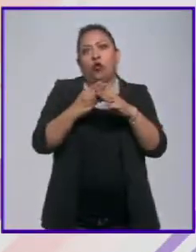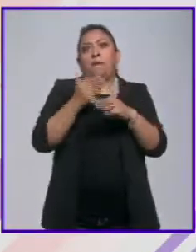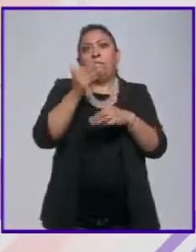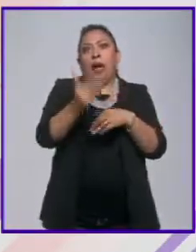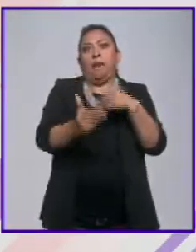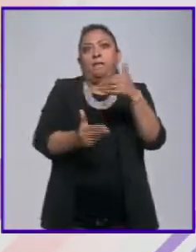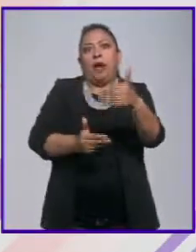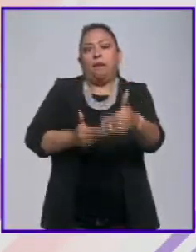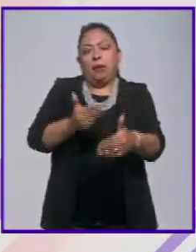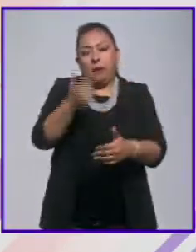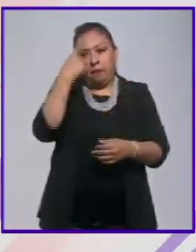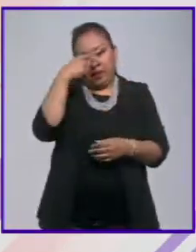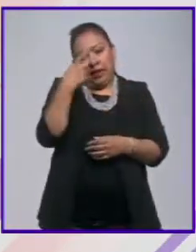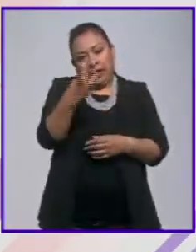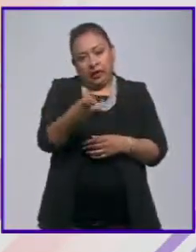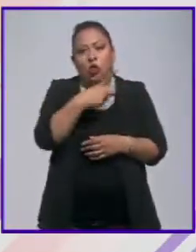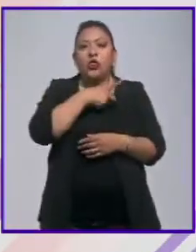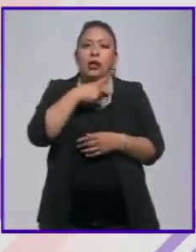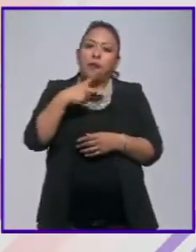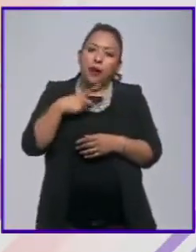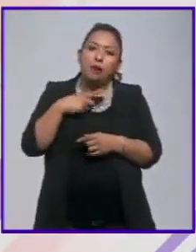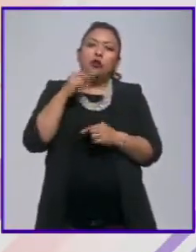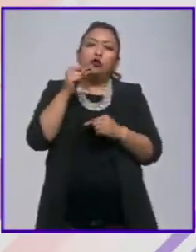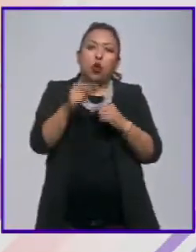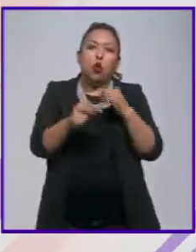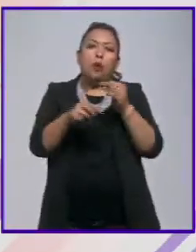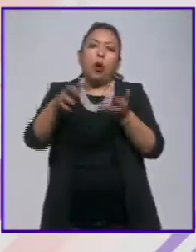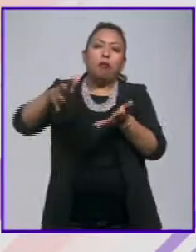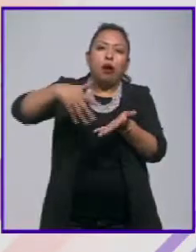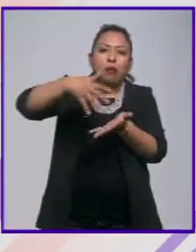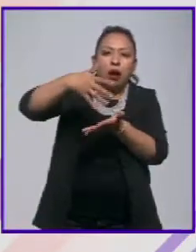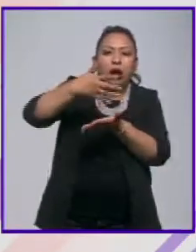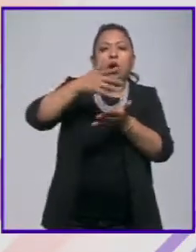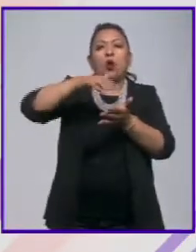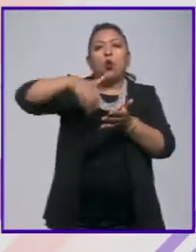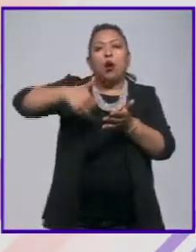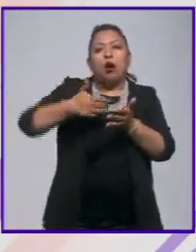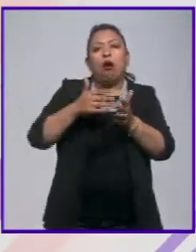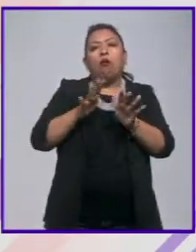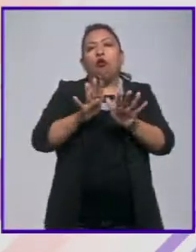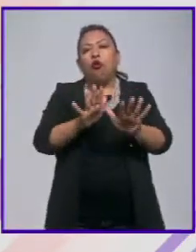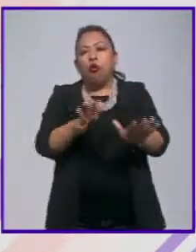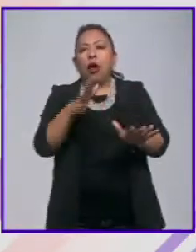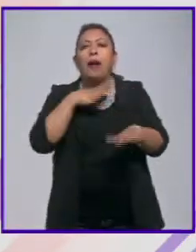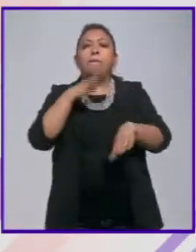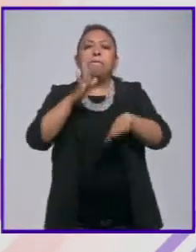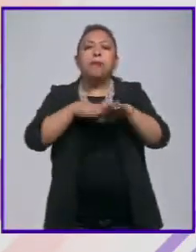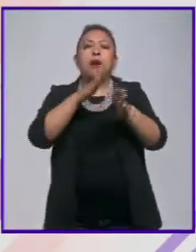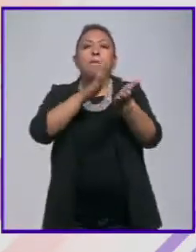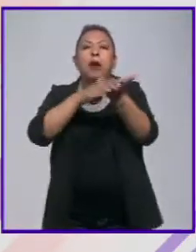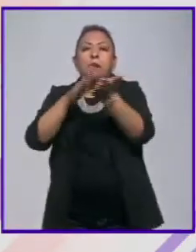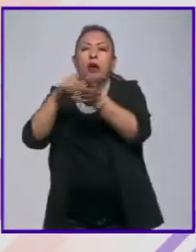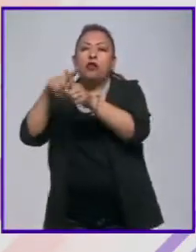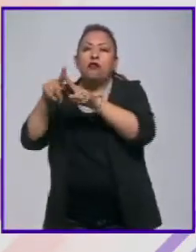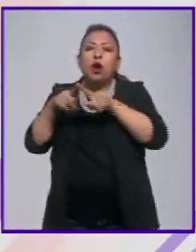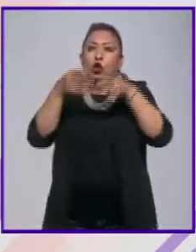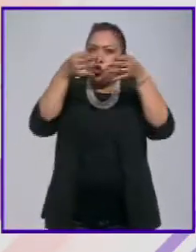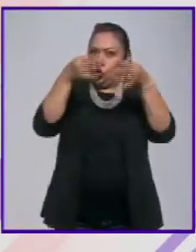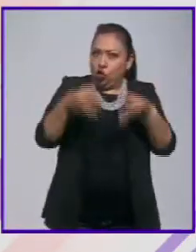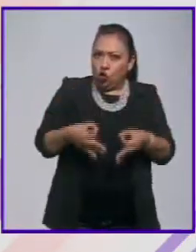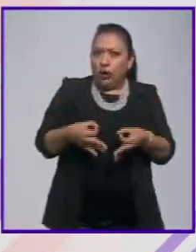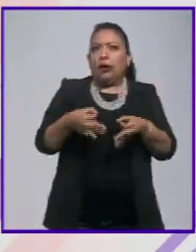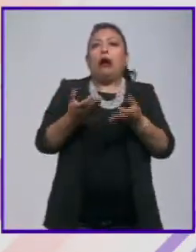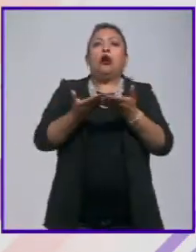patrimonio documental. Para eso, por supuesto, tenemos que ir incrementando nuestro acervo, contar con más documentos originales